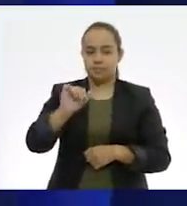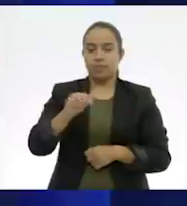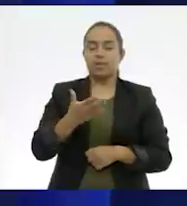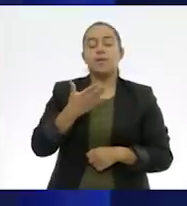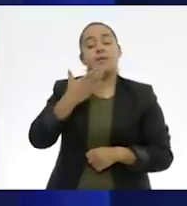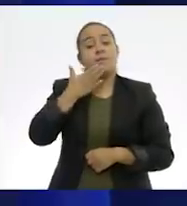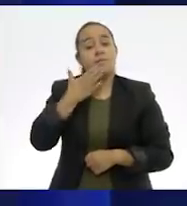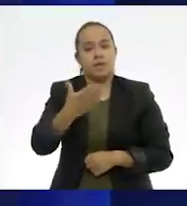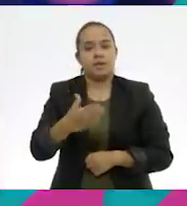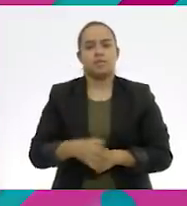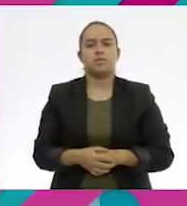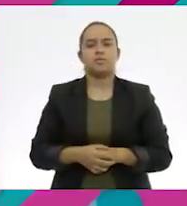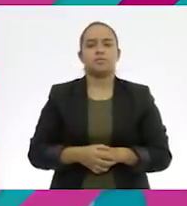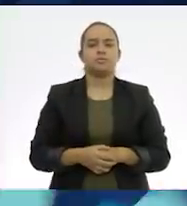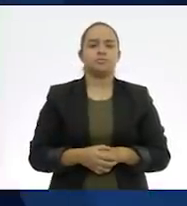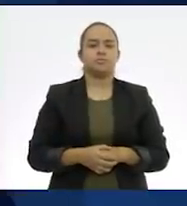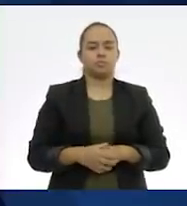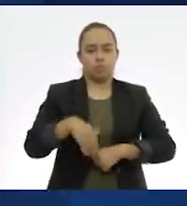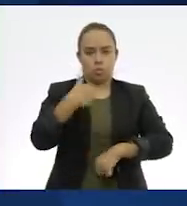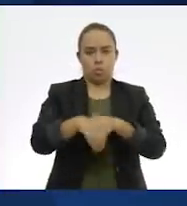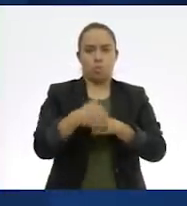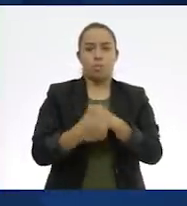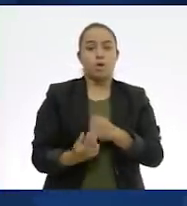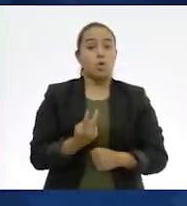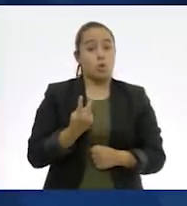Entonces dice, consigna dos.